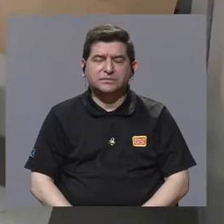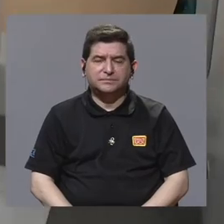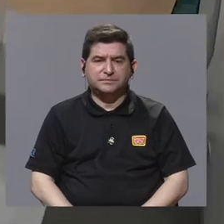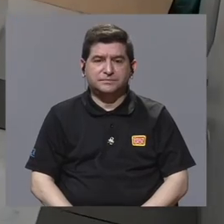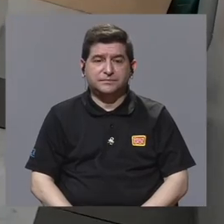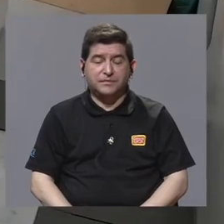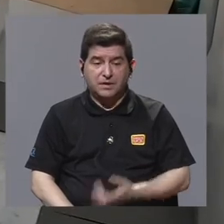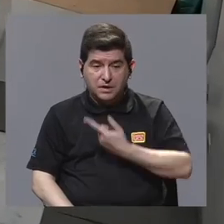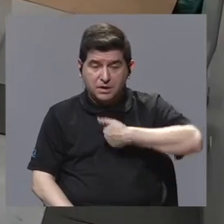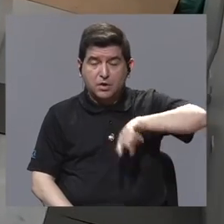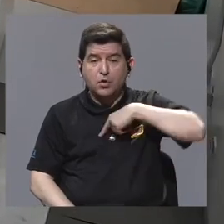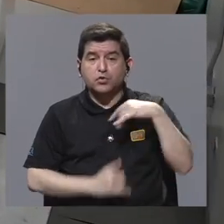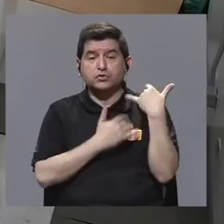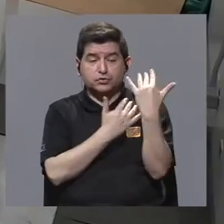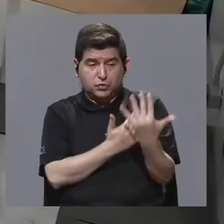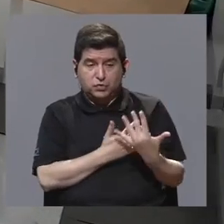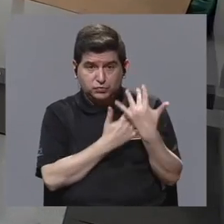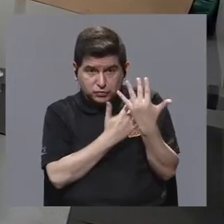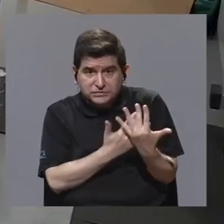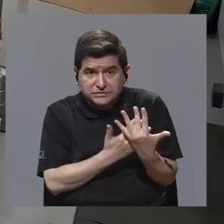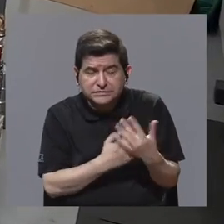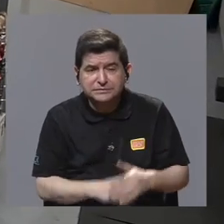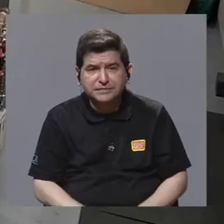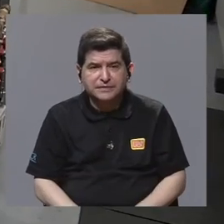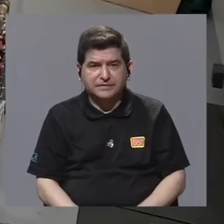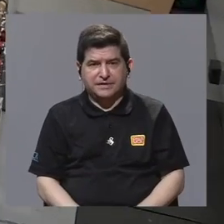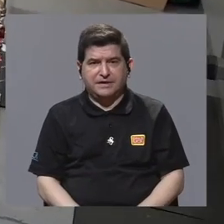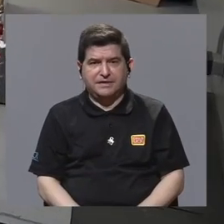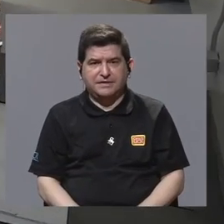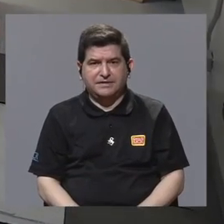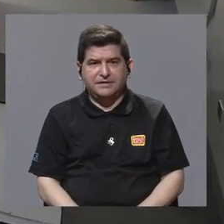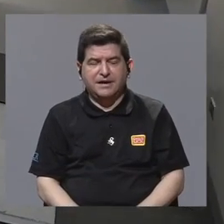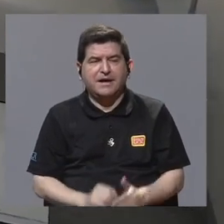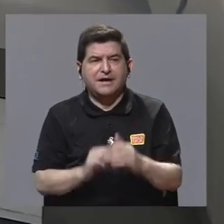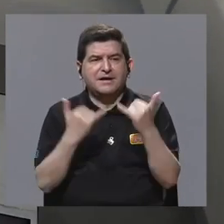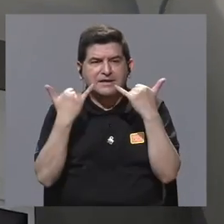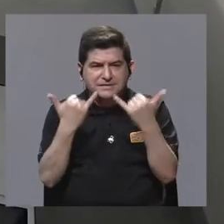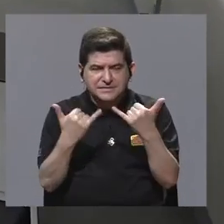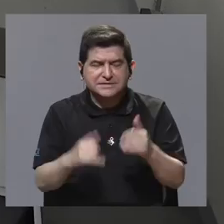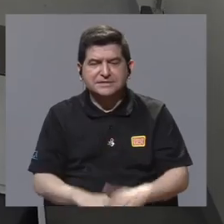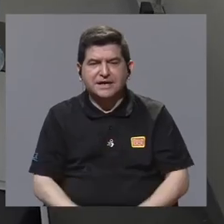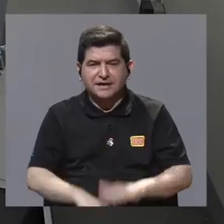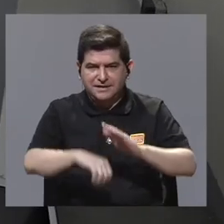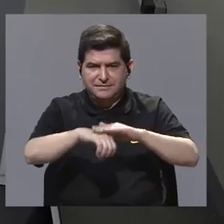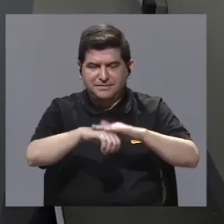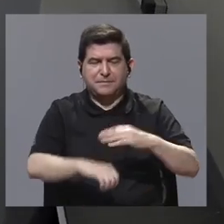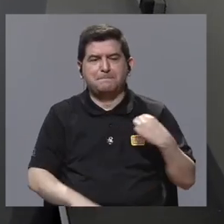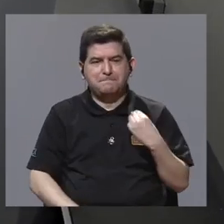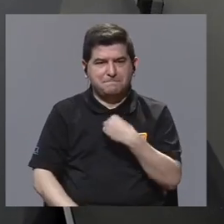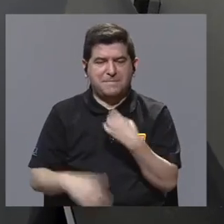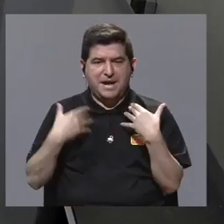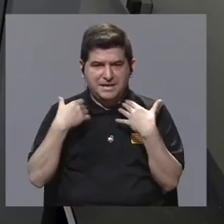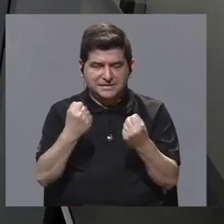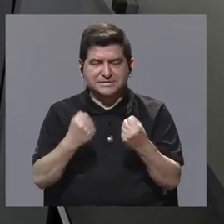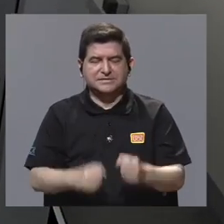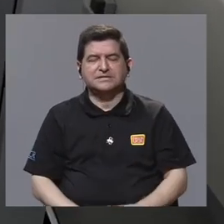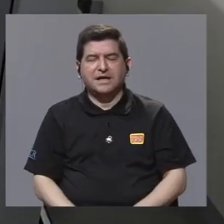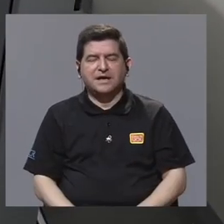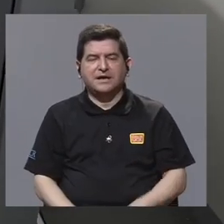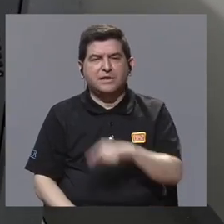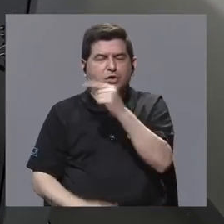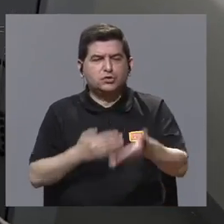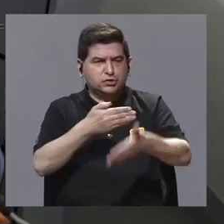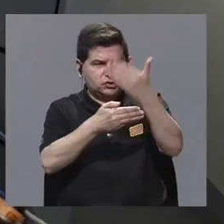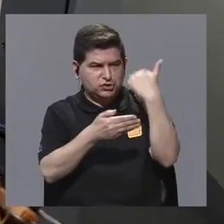Bueno, nosotros esperamos que el tener, pues, las habilitaciones del Ministerio de Salud. Ya la semana pasada